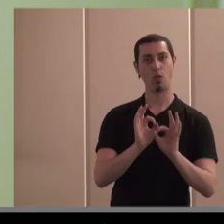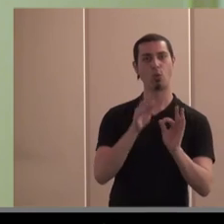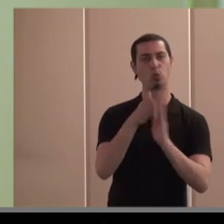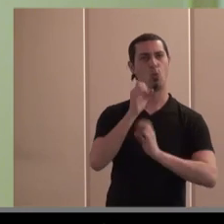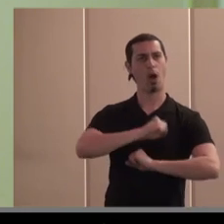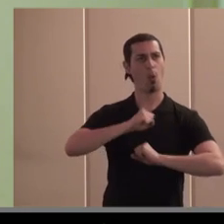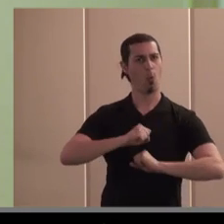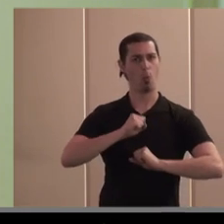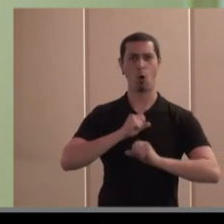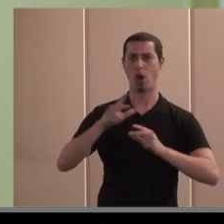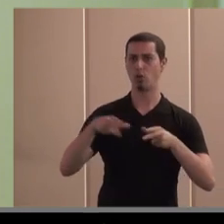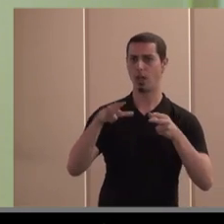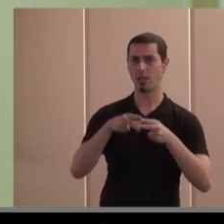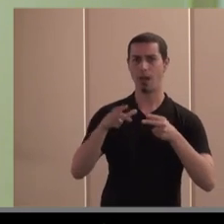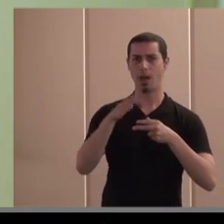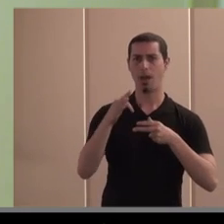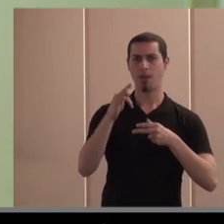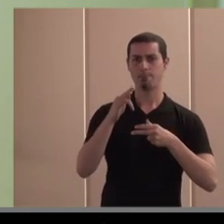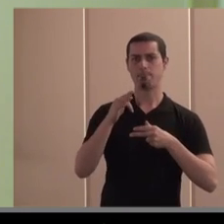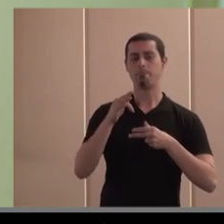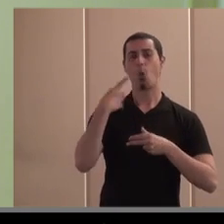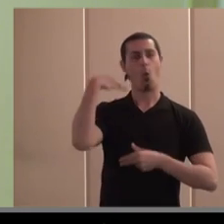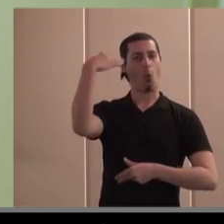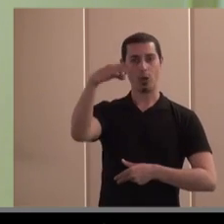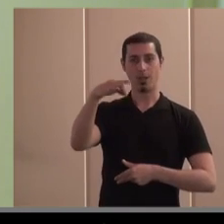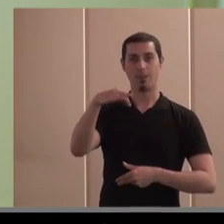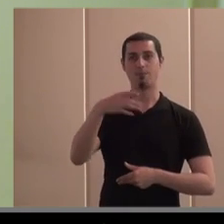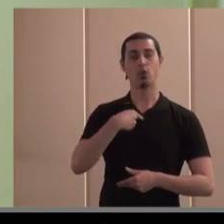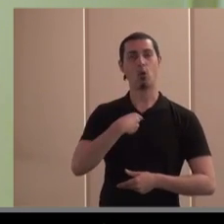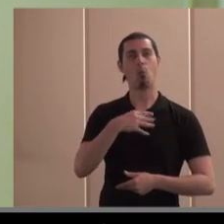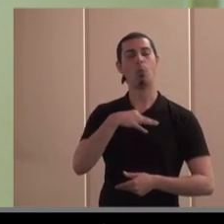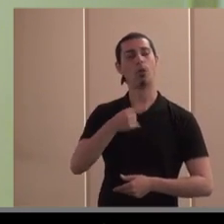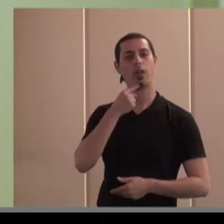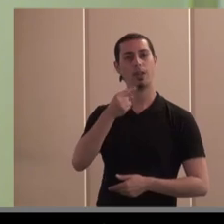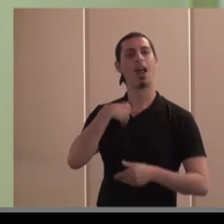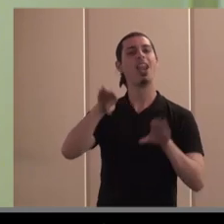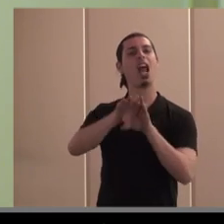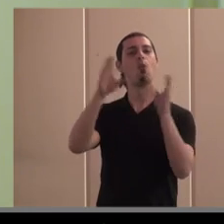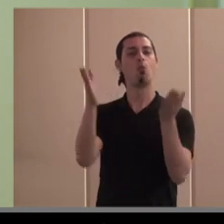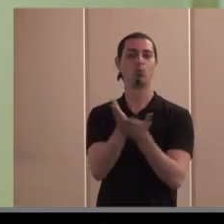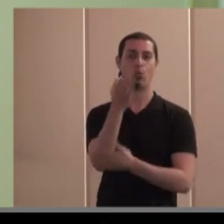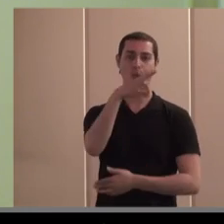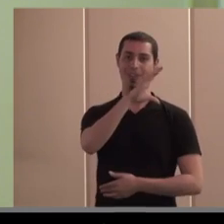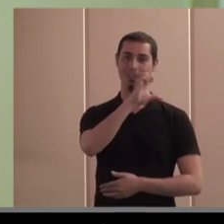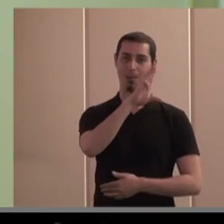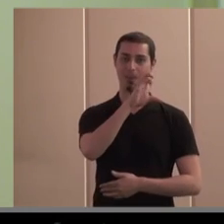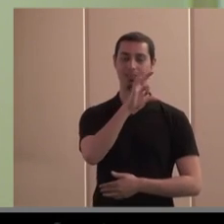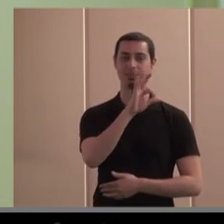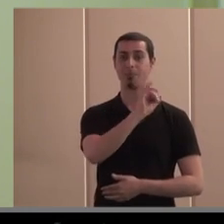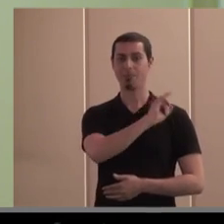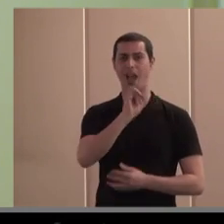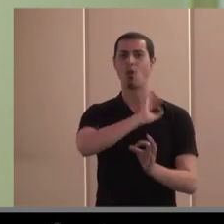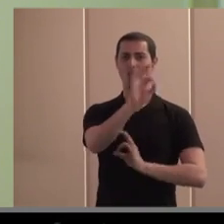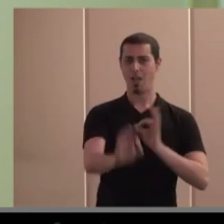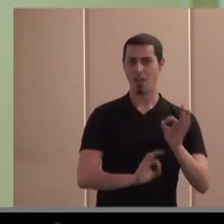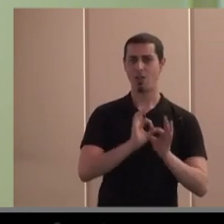madurez asociativa y por su riqueza asociativa también es única y aquí sí me atrevería decir en el mundo porque aunque tenemos muchas